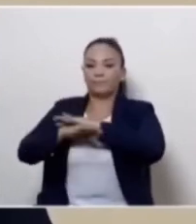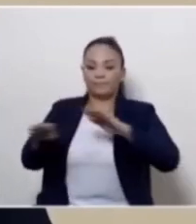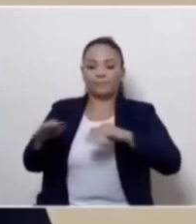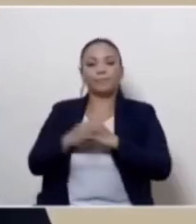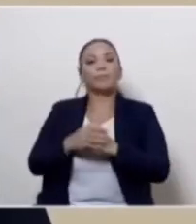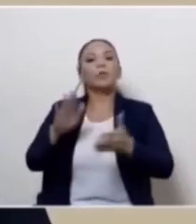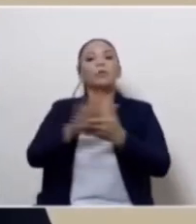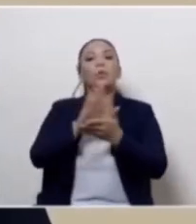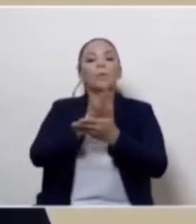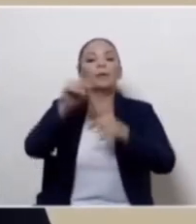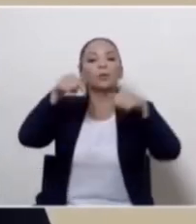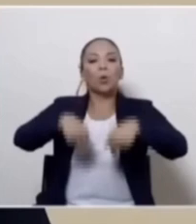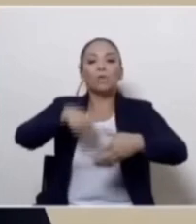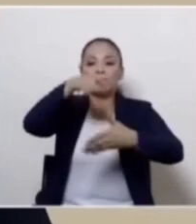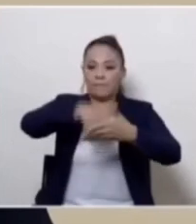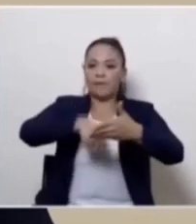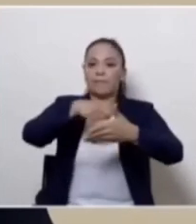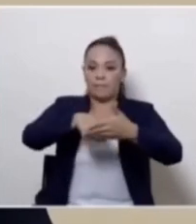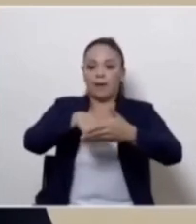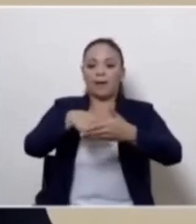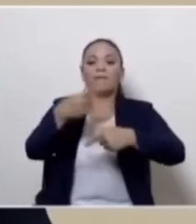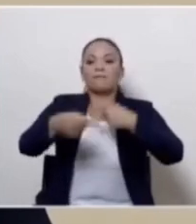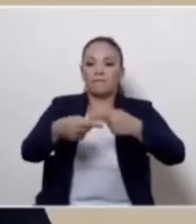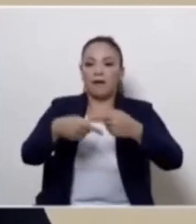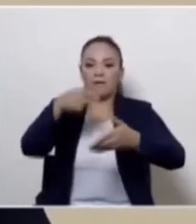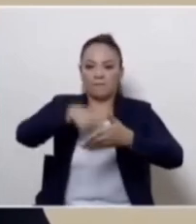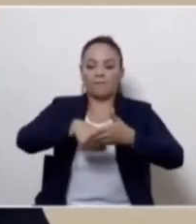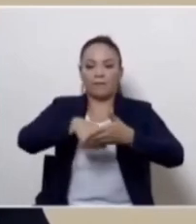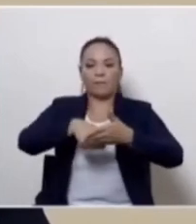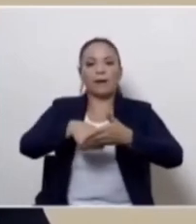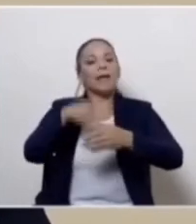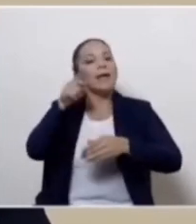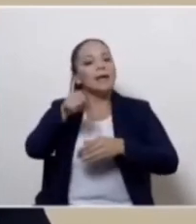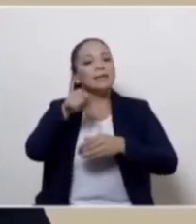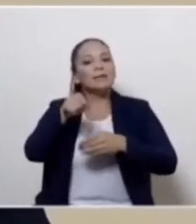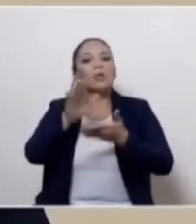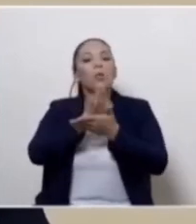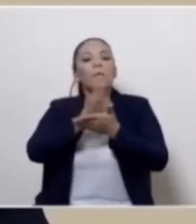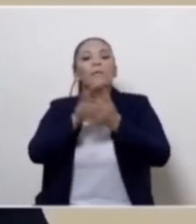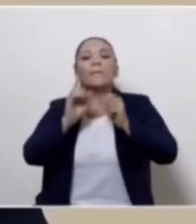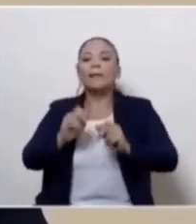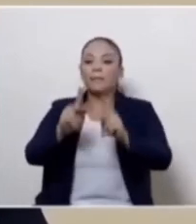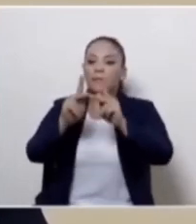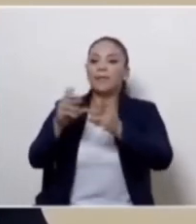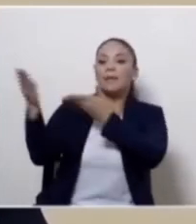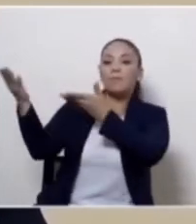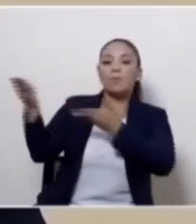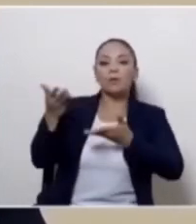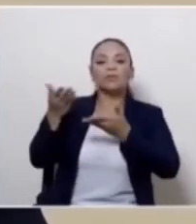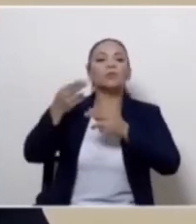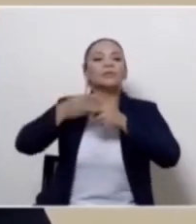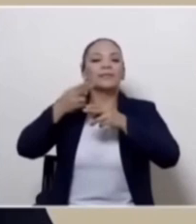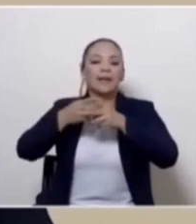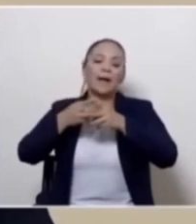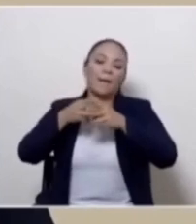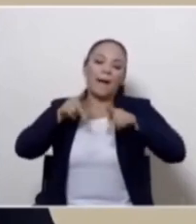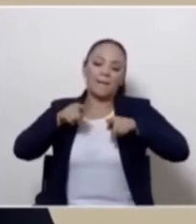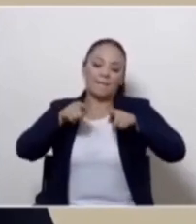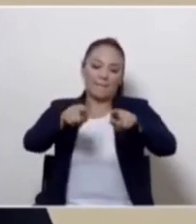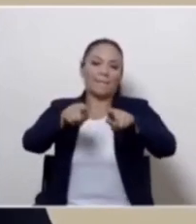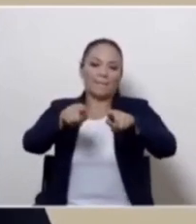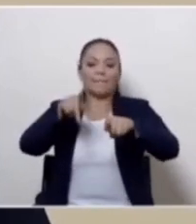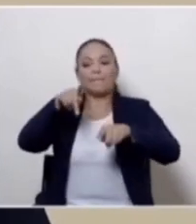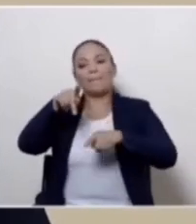decreto que vamos a firmar en un minuto permite lo que técnicamente se llama importación paralela. ¿Qué